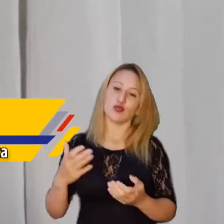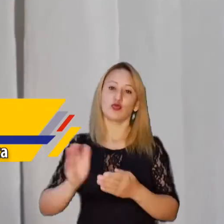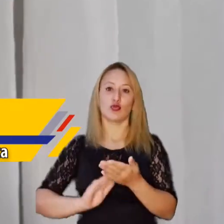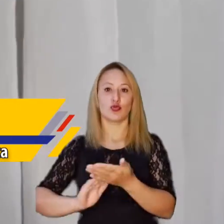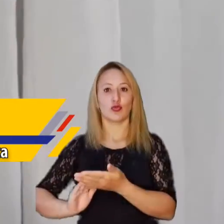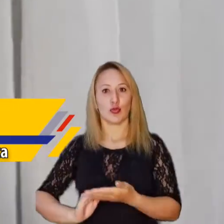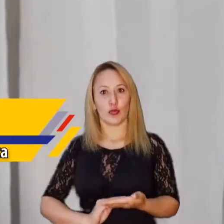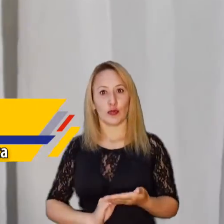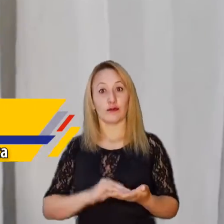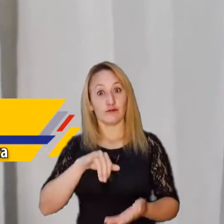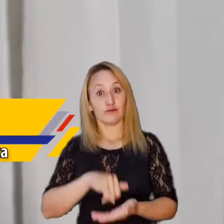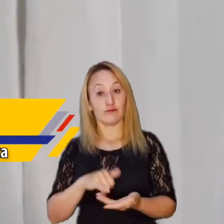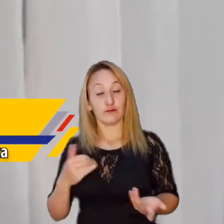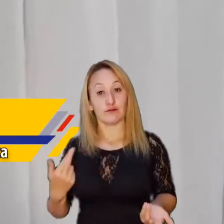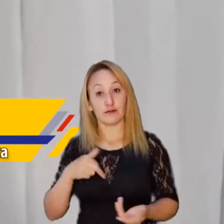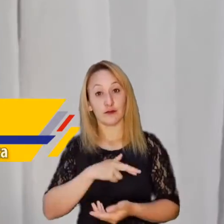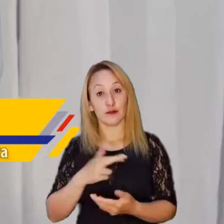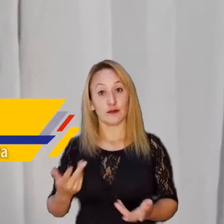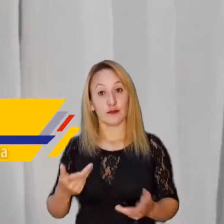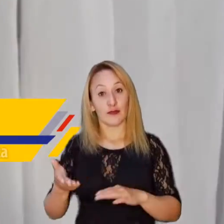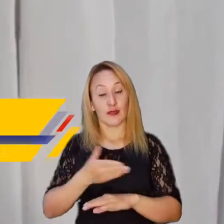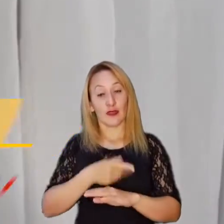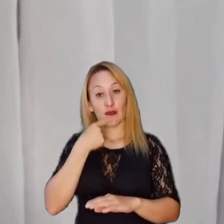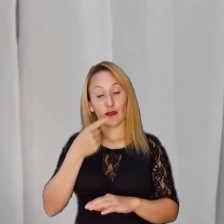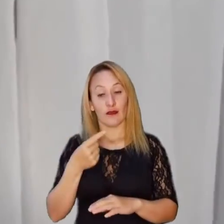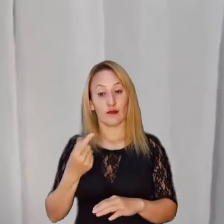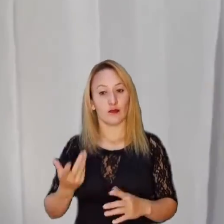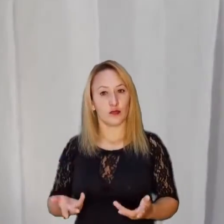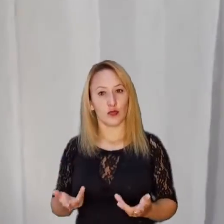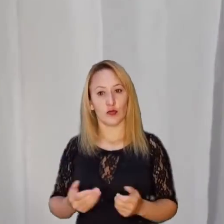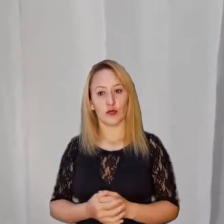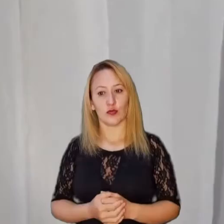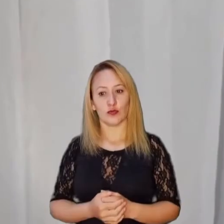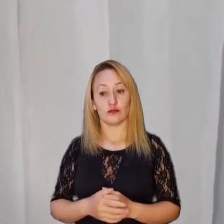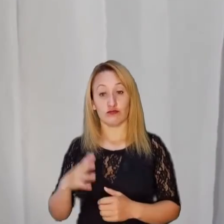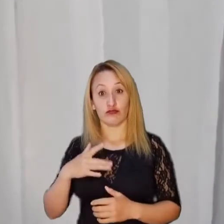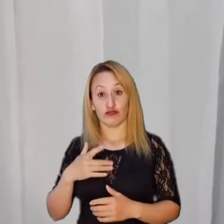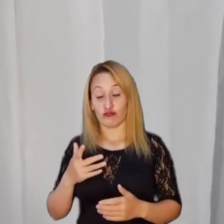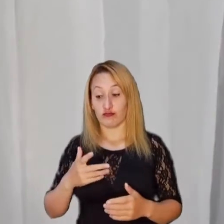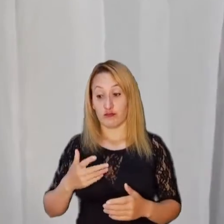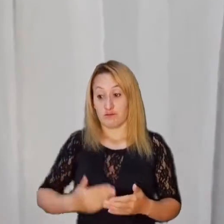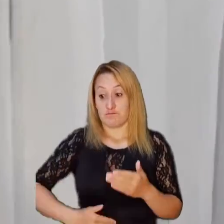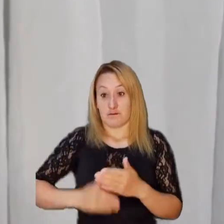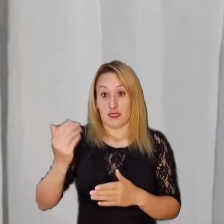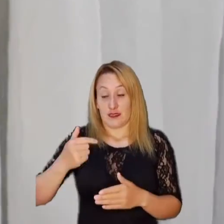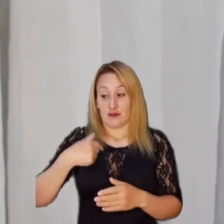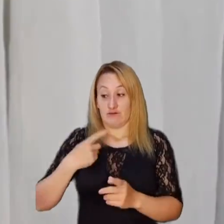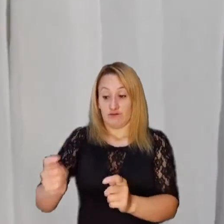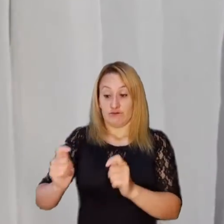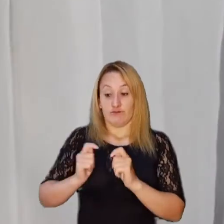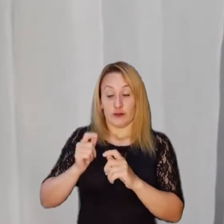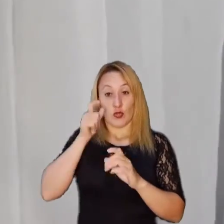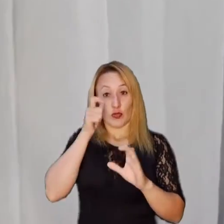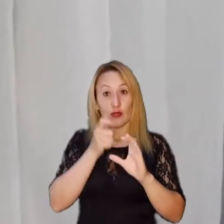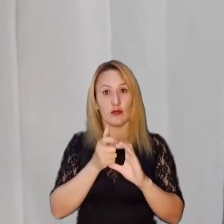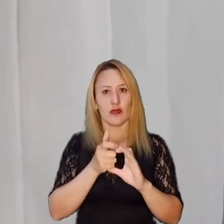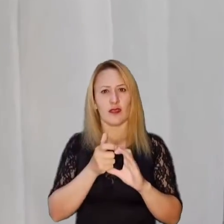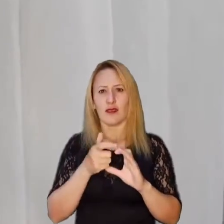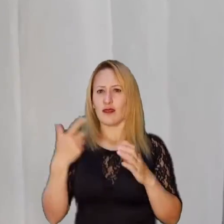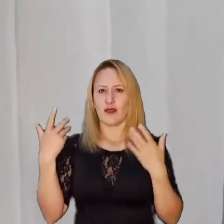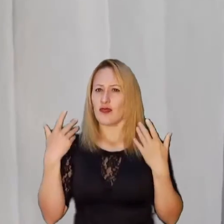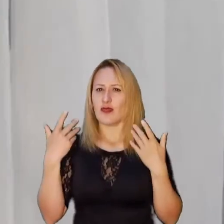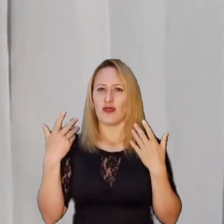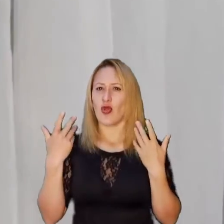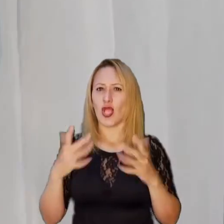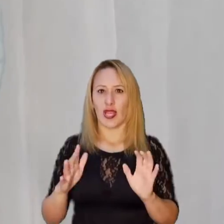sino ser parte de la solución. Por eso decíamos desde que llegué a la Contraloría General